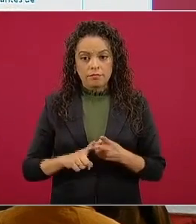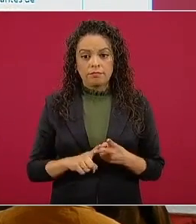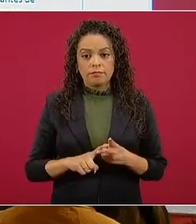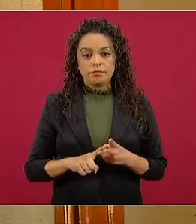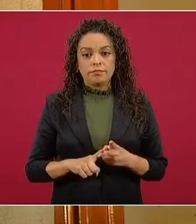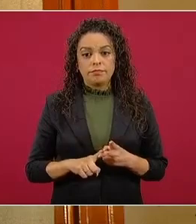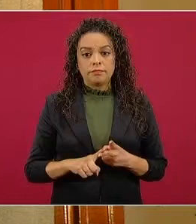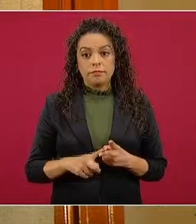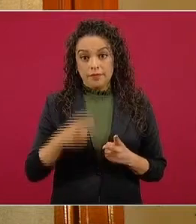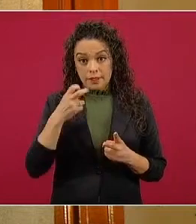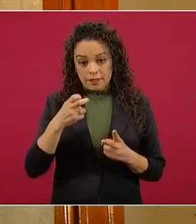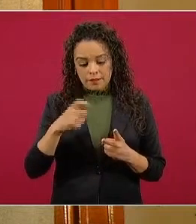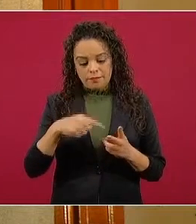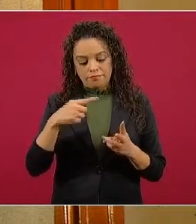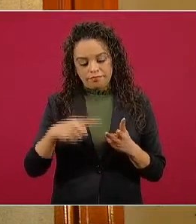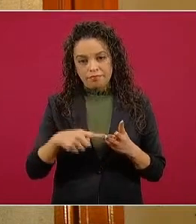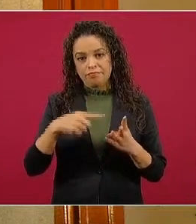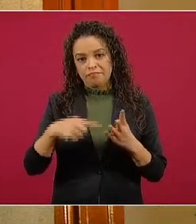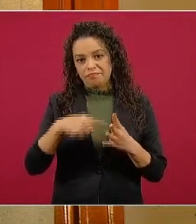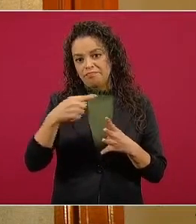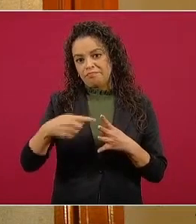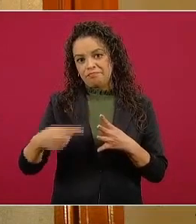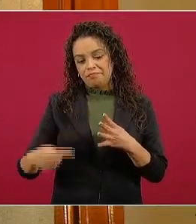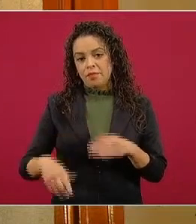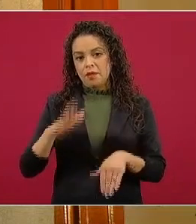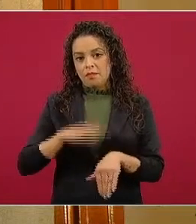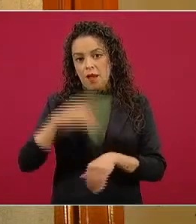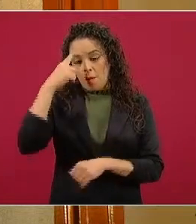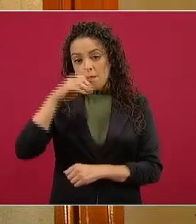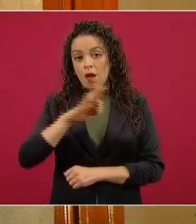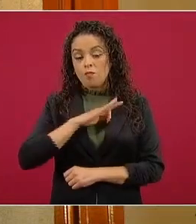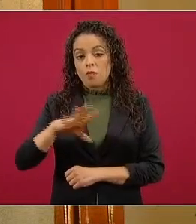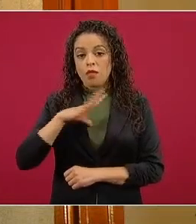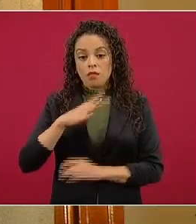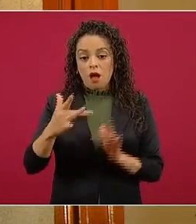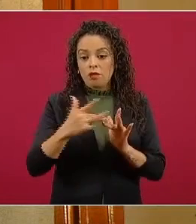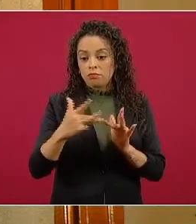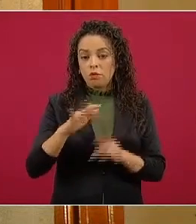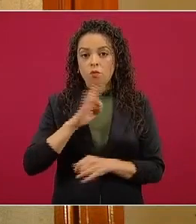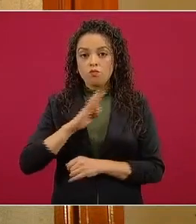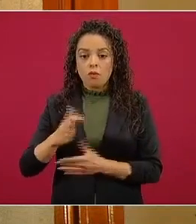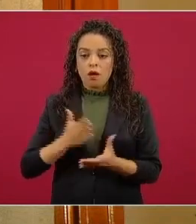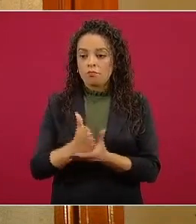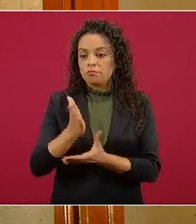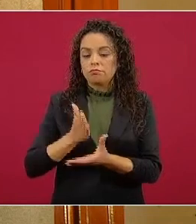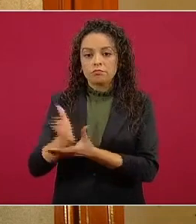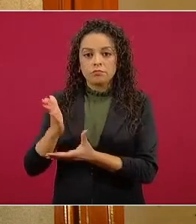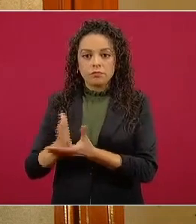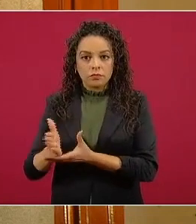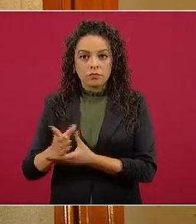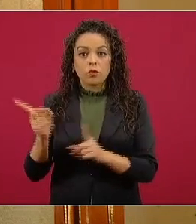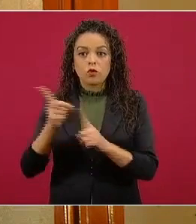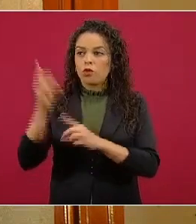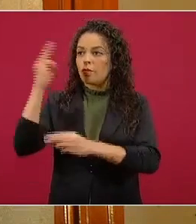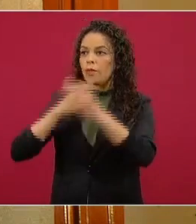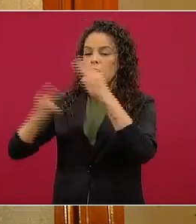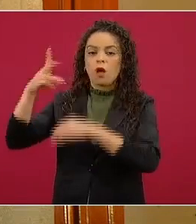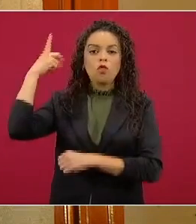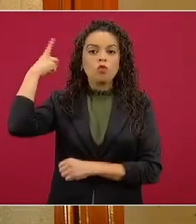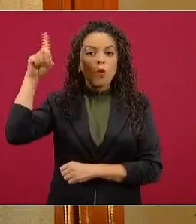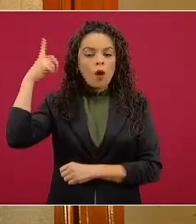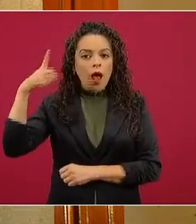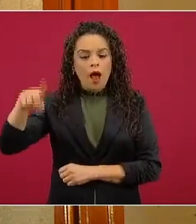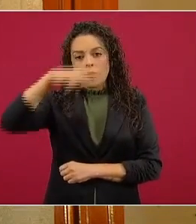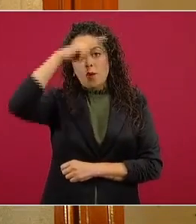Y así comunicando en la sierra de Durango, en la sierra de Nayarit, donde están las